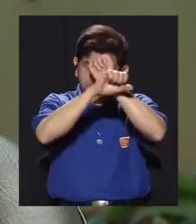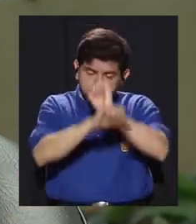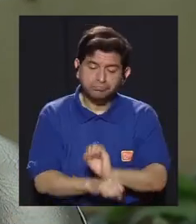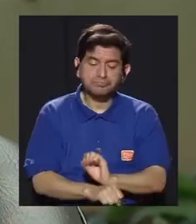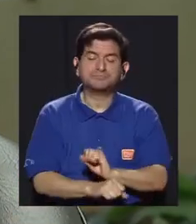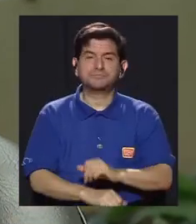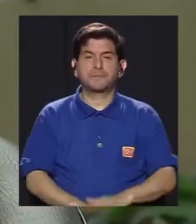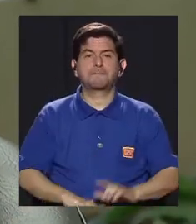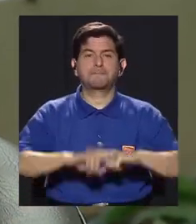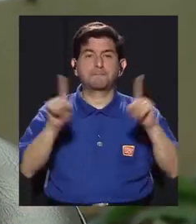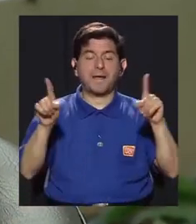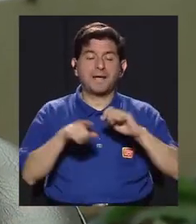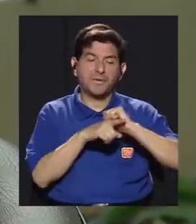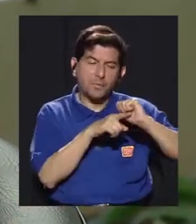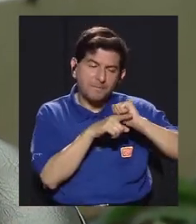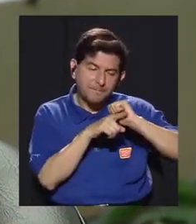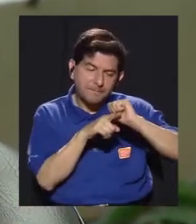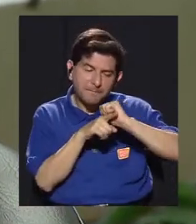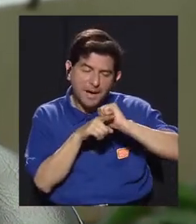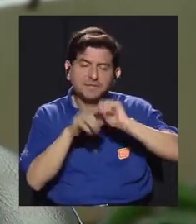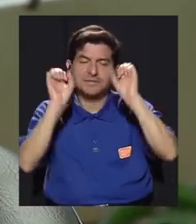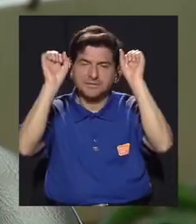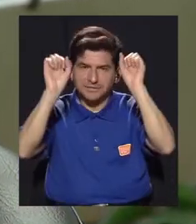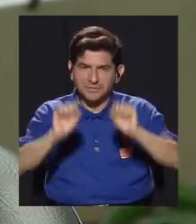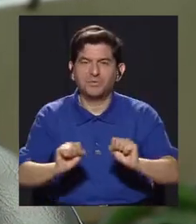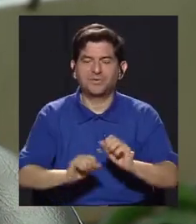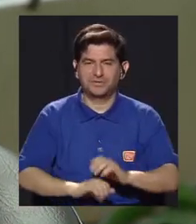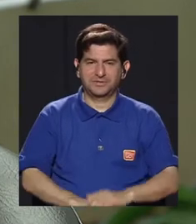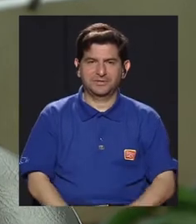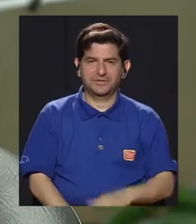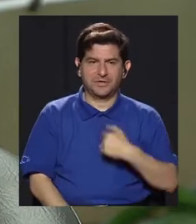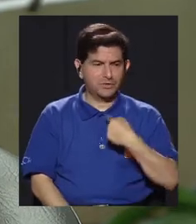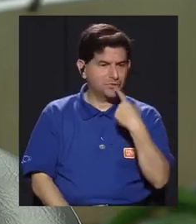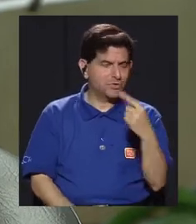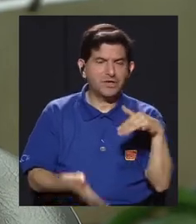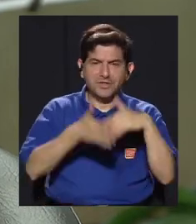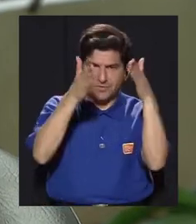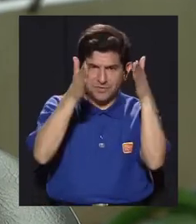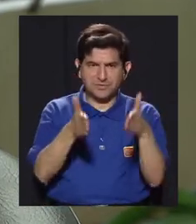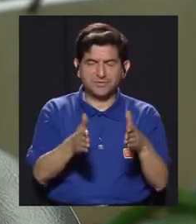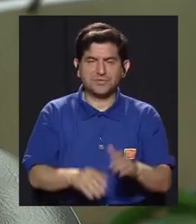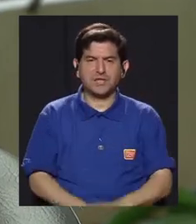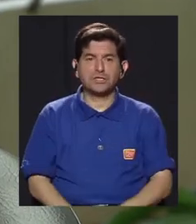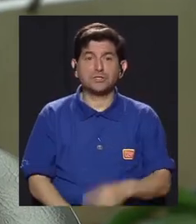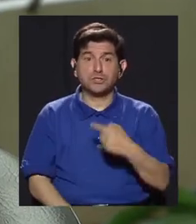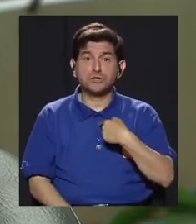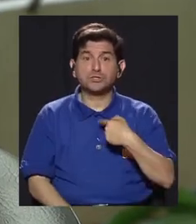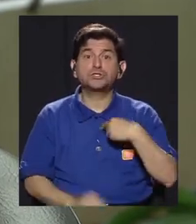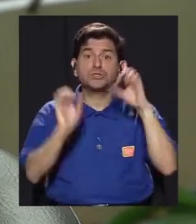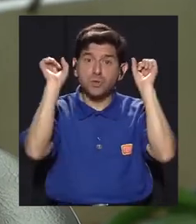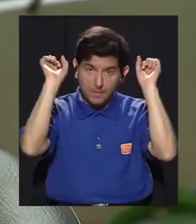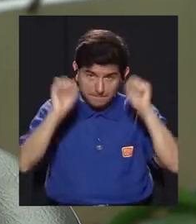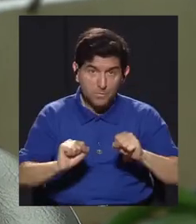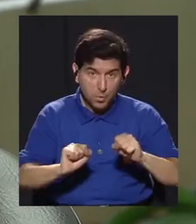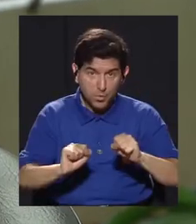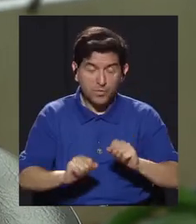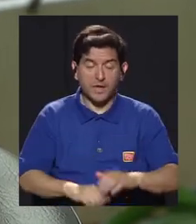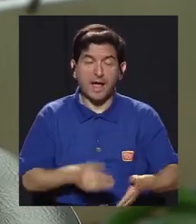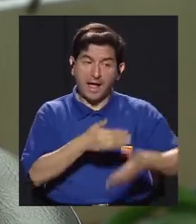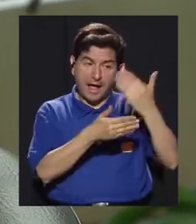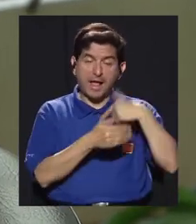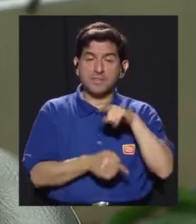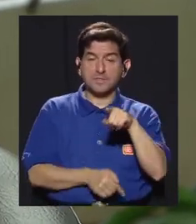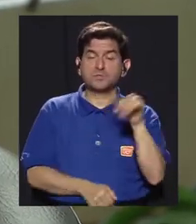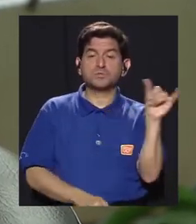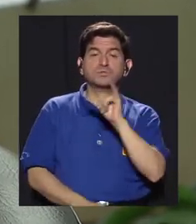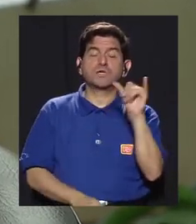acostumbrado, pero con la práctica se logra. Yo le digo a mis alumnos, si yo lo pude hacer y lo